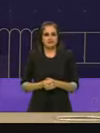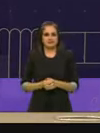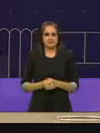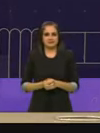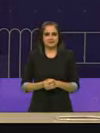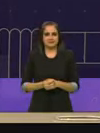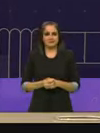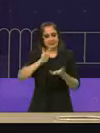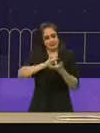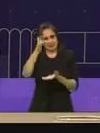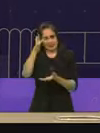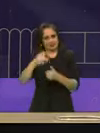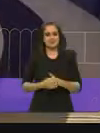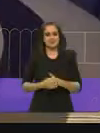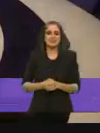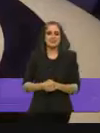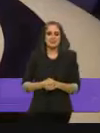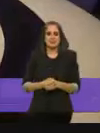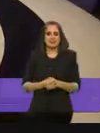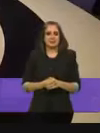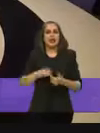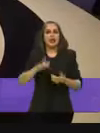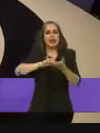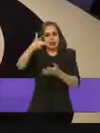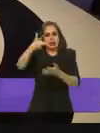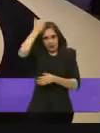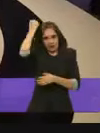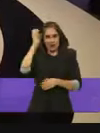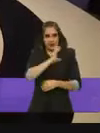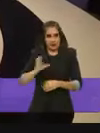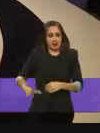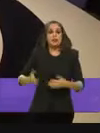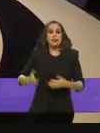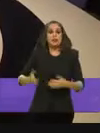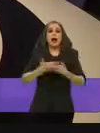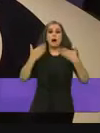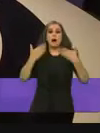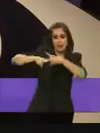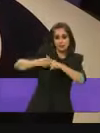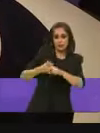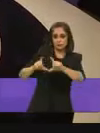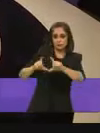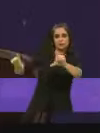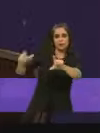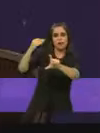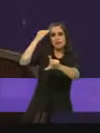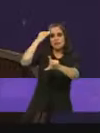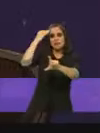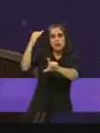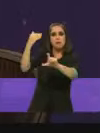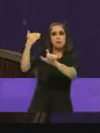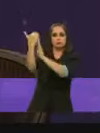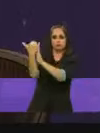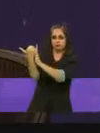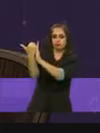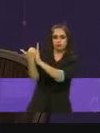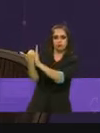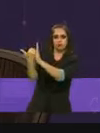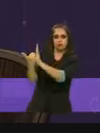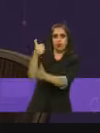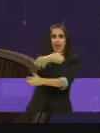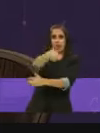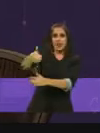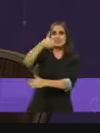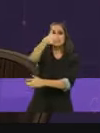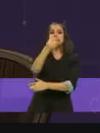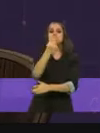Gracias. Gracias, candidato. Iniciamos ahora la bolsa de tiempo. Les recuerdo que cada quien cuenta